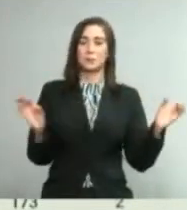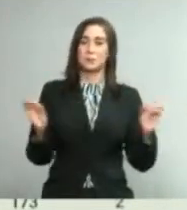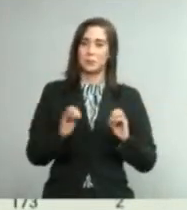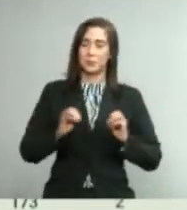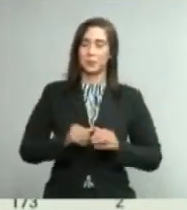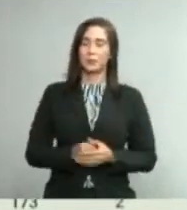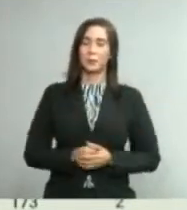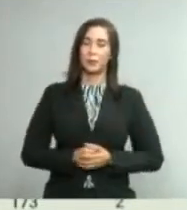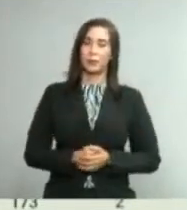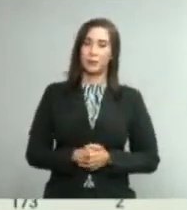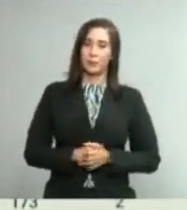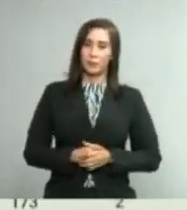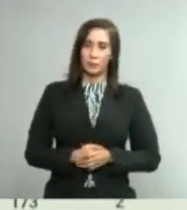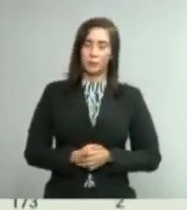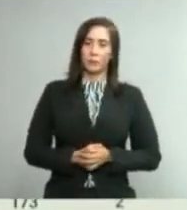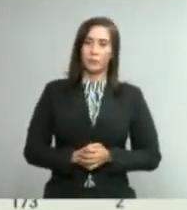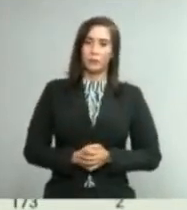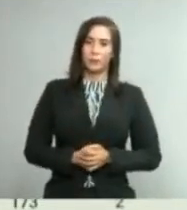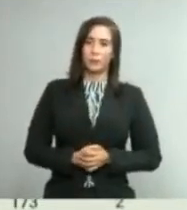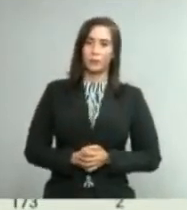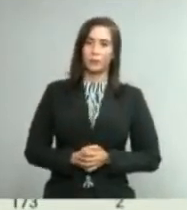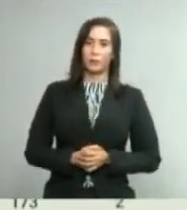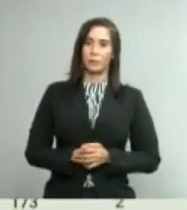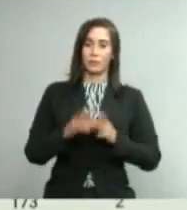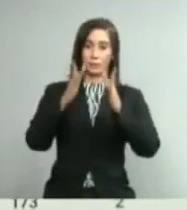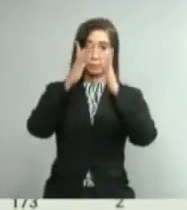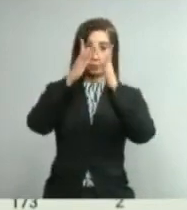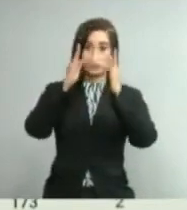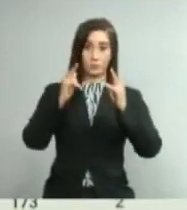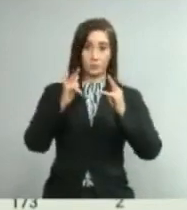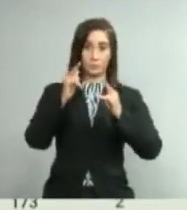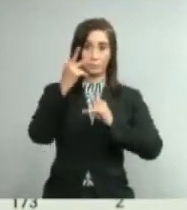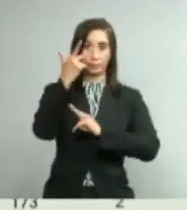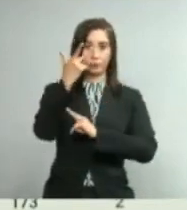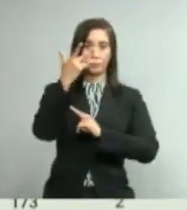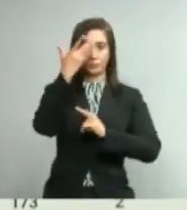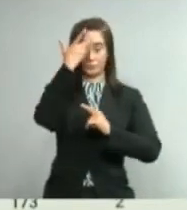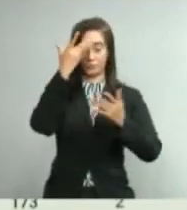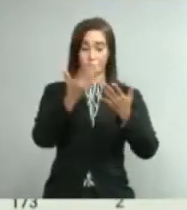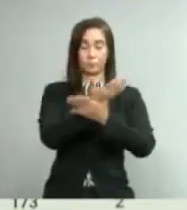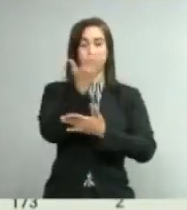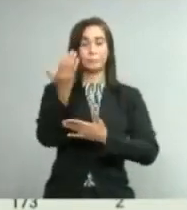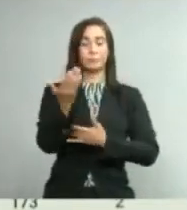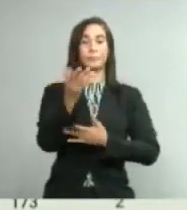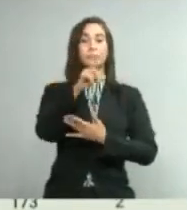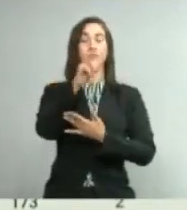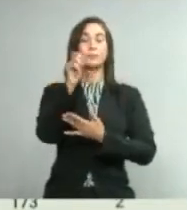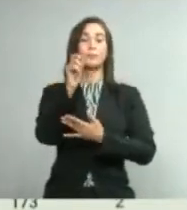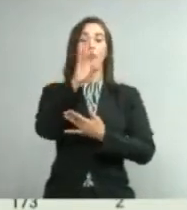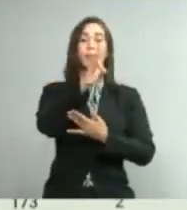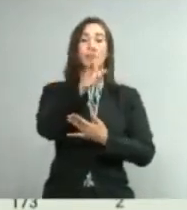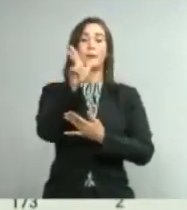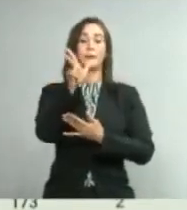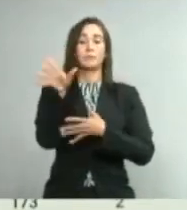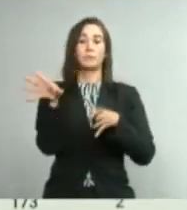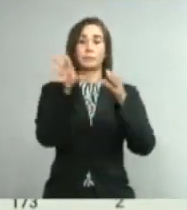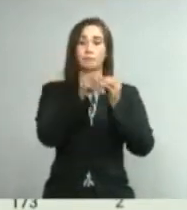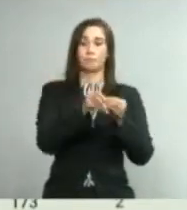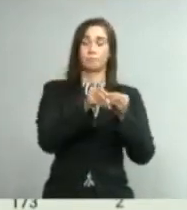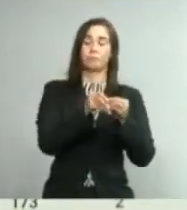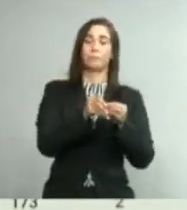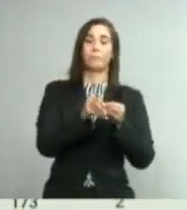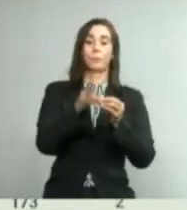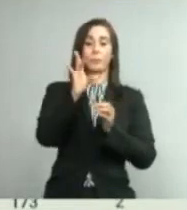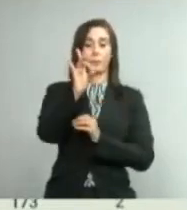fallecimientos. La Alta Gracia, tres casos nuevos, 173 acumulados,